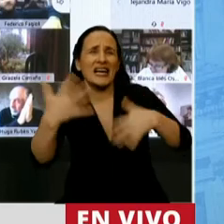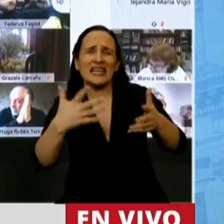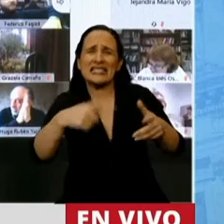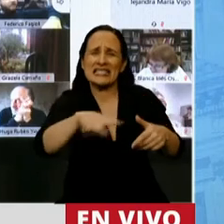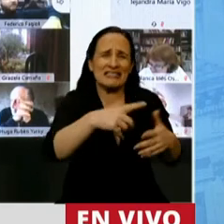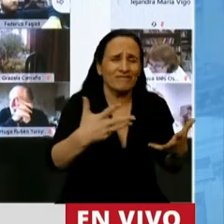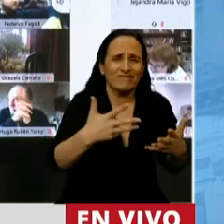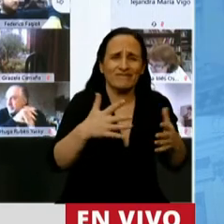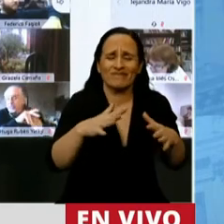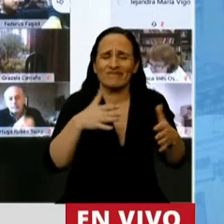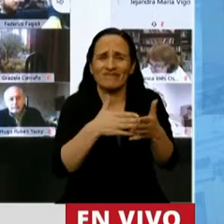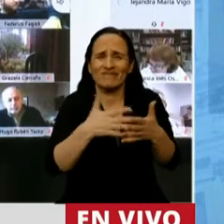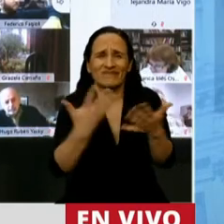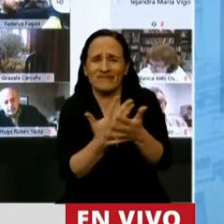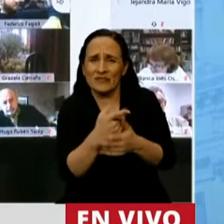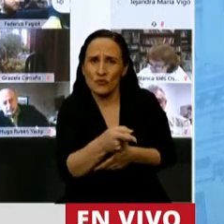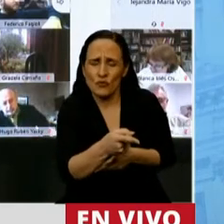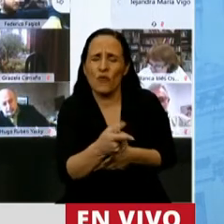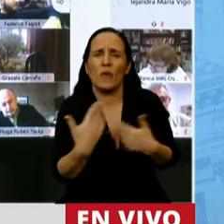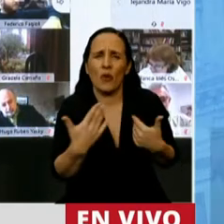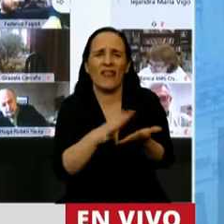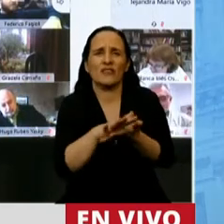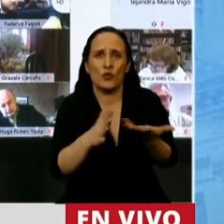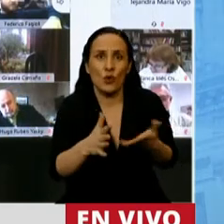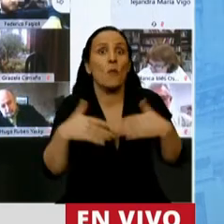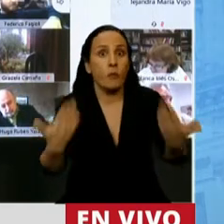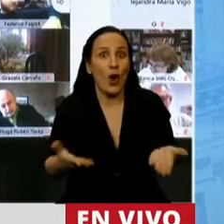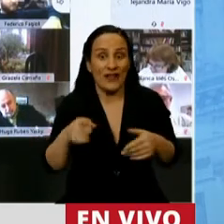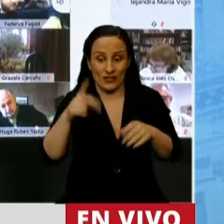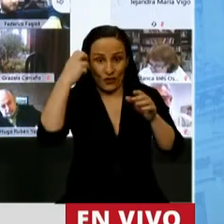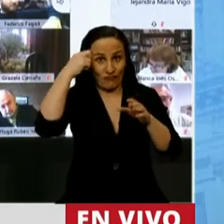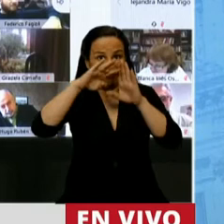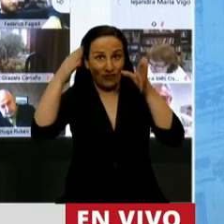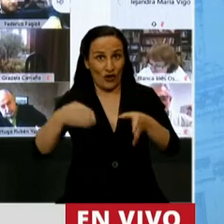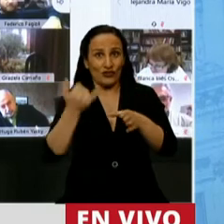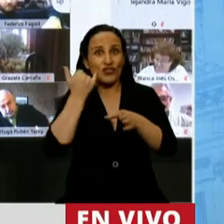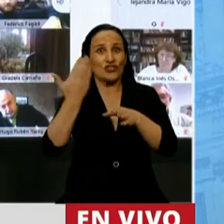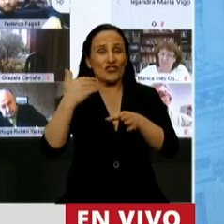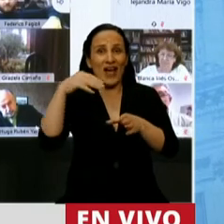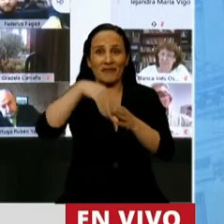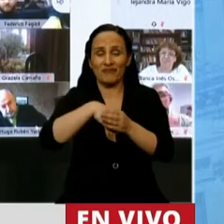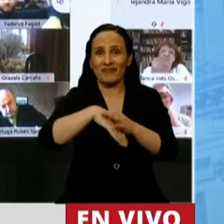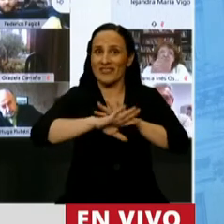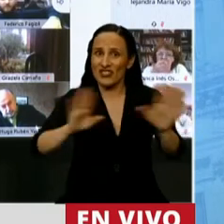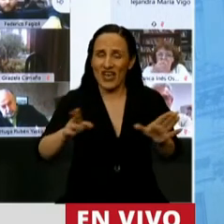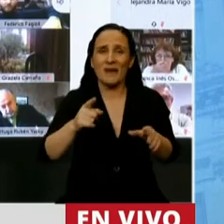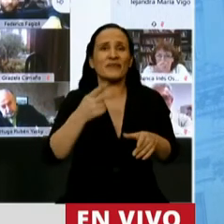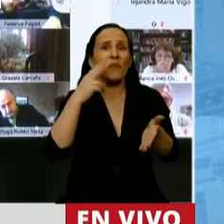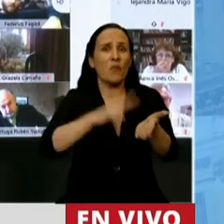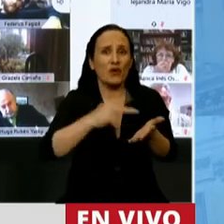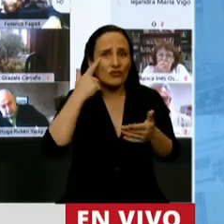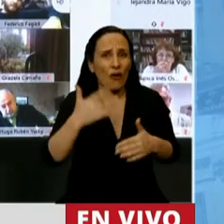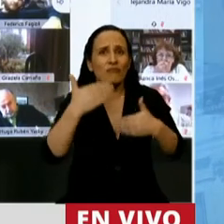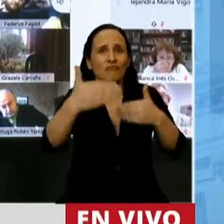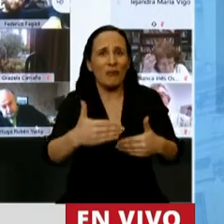puedan normalizar la situación. Por eso votamos en este Congreso una moratoria de impuestos, para que cada uno